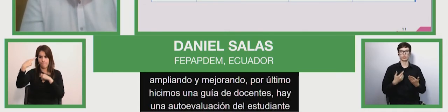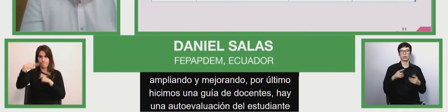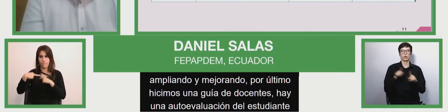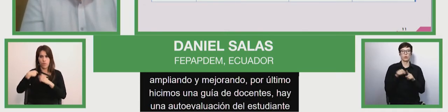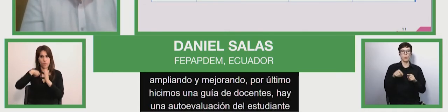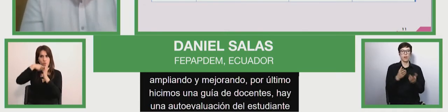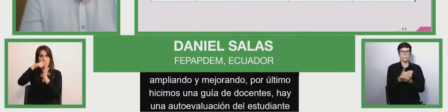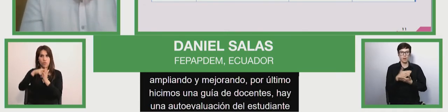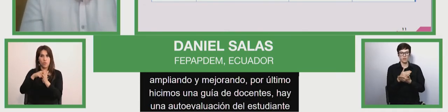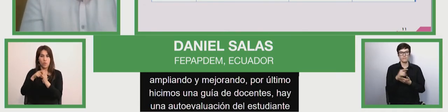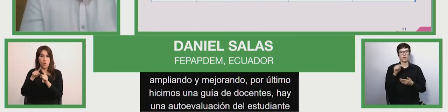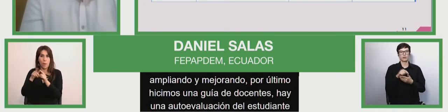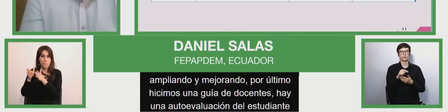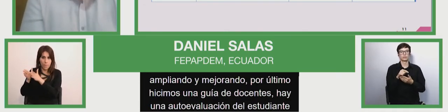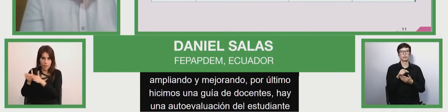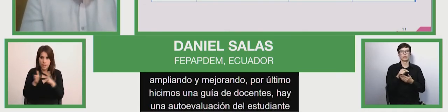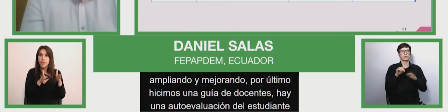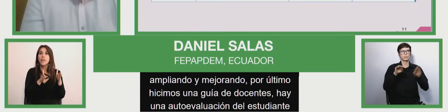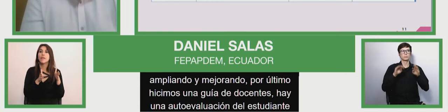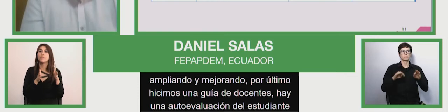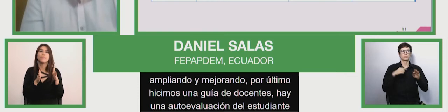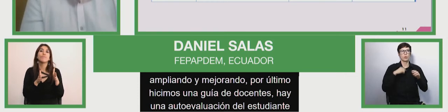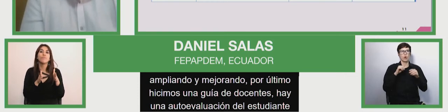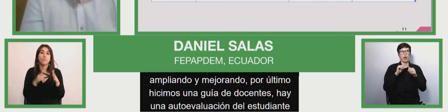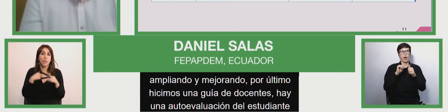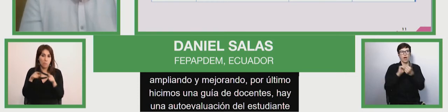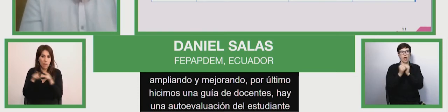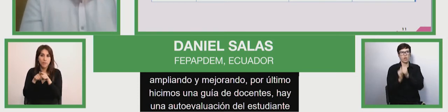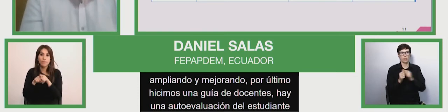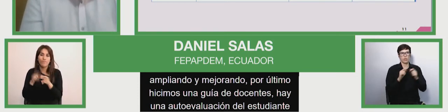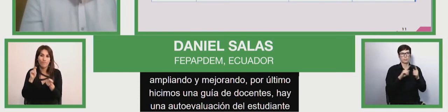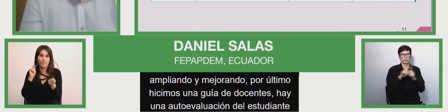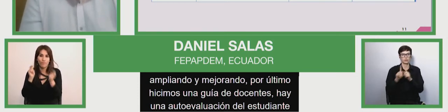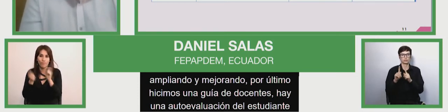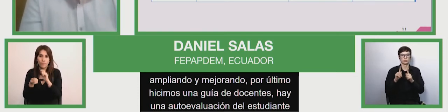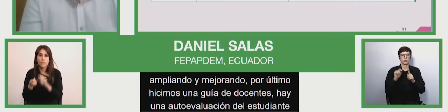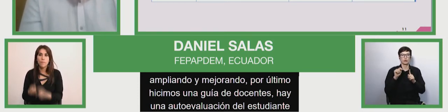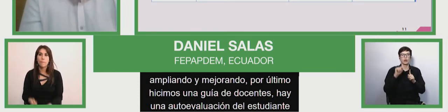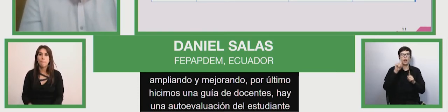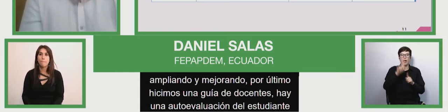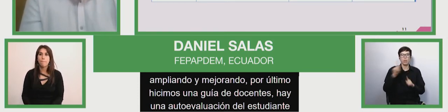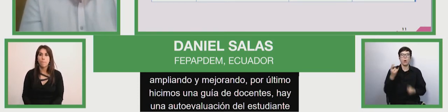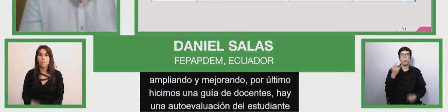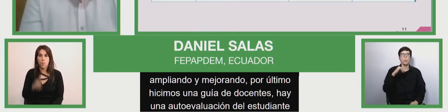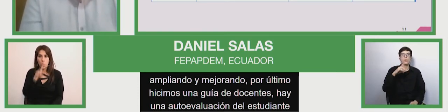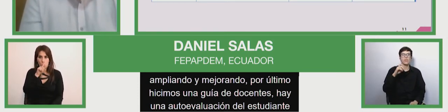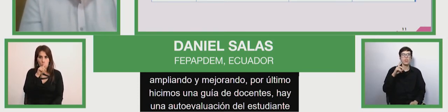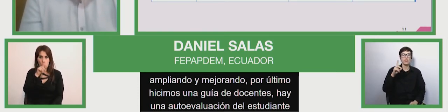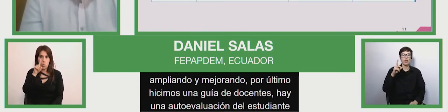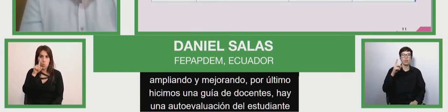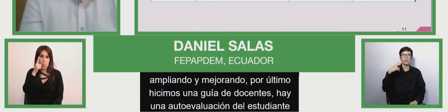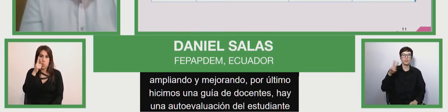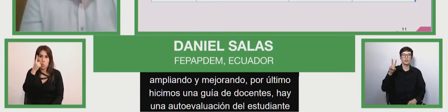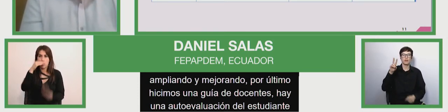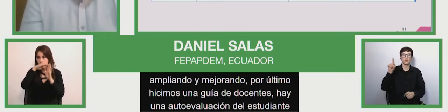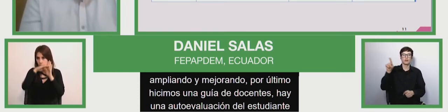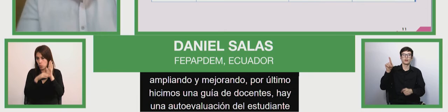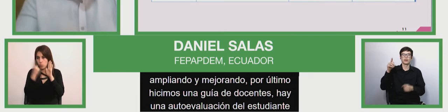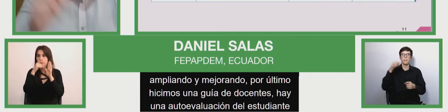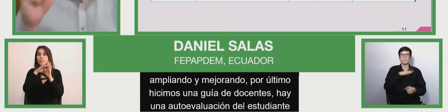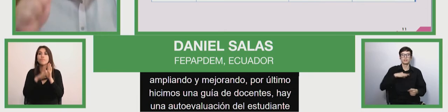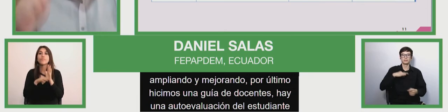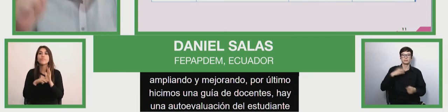del docente de eso una planificación con adaptación curricular de cada una de las unidades donde de alguna manera le guiamos al docente y le decimos